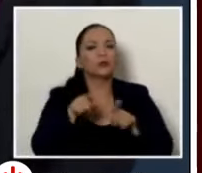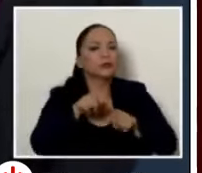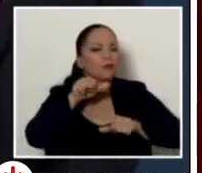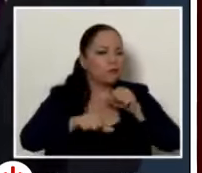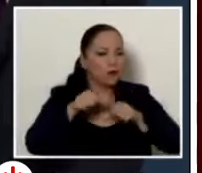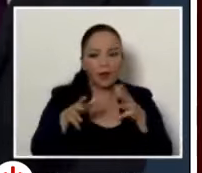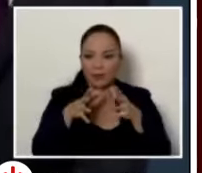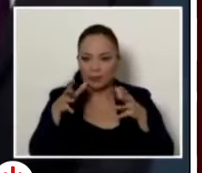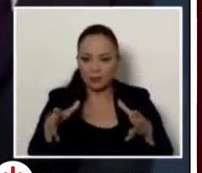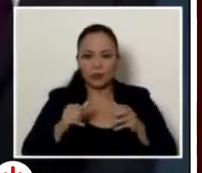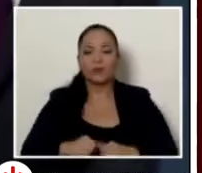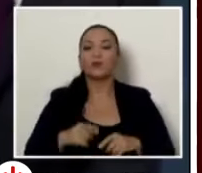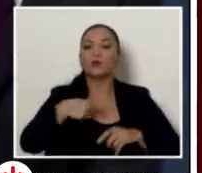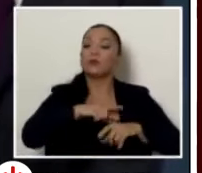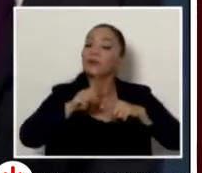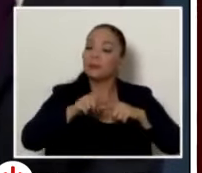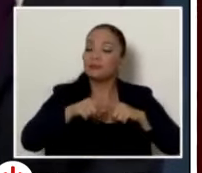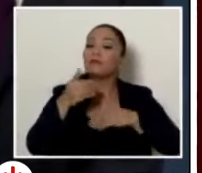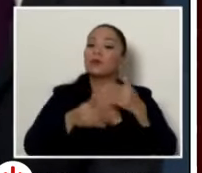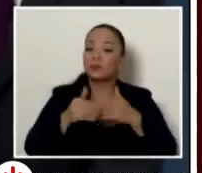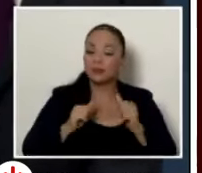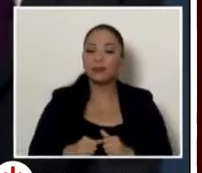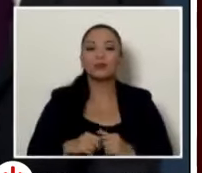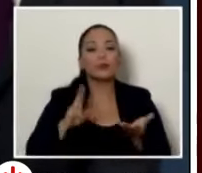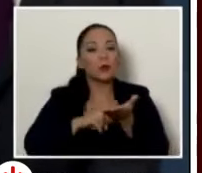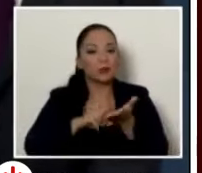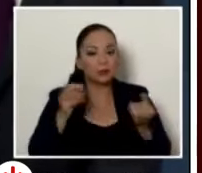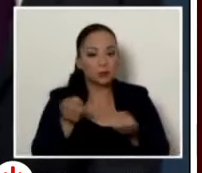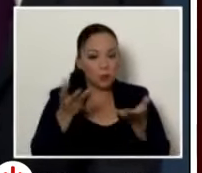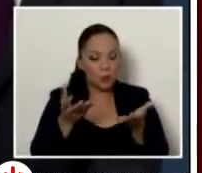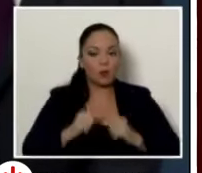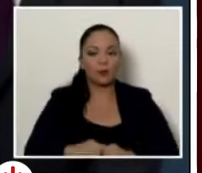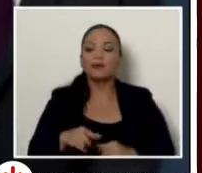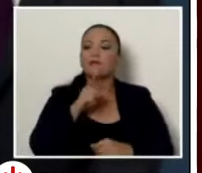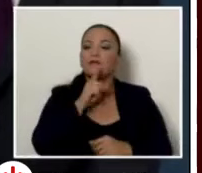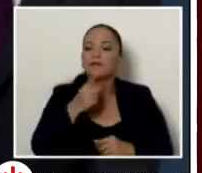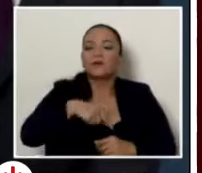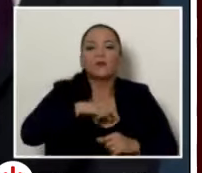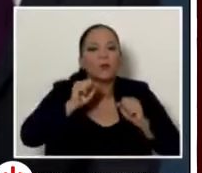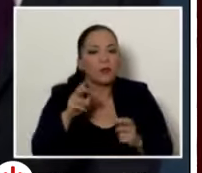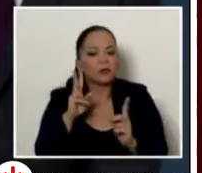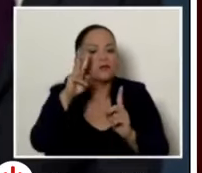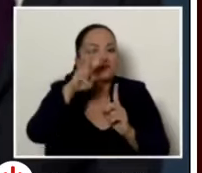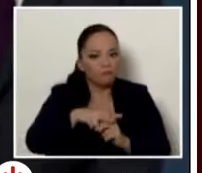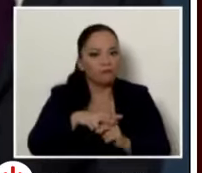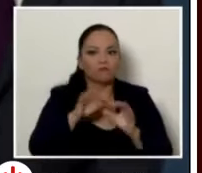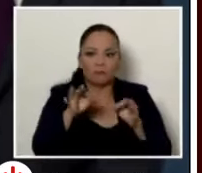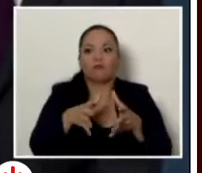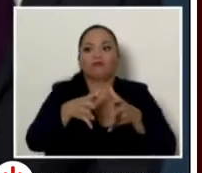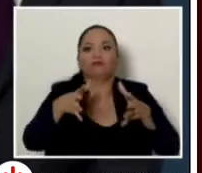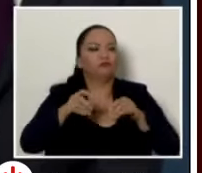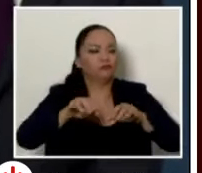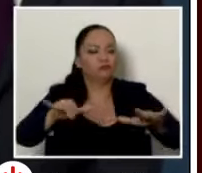importante porque dependemos del proceso de licitación pública de que efectivamente podamos implementarlo de manera masiva para